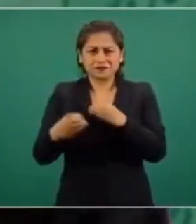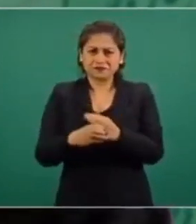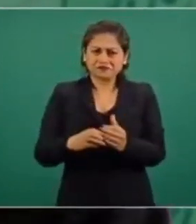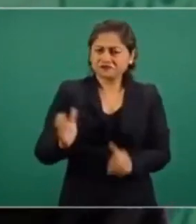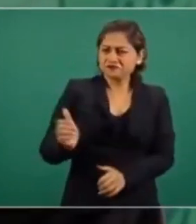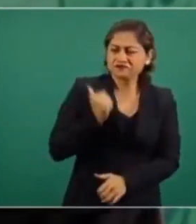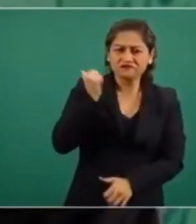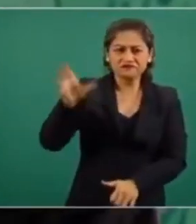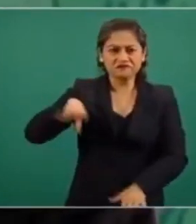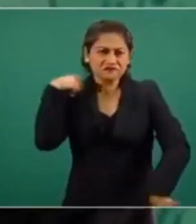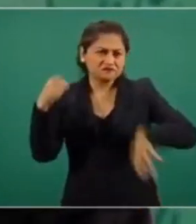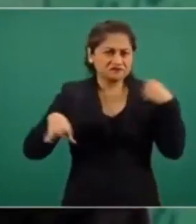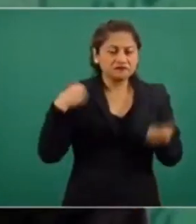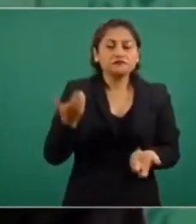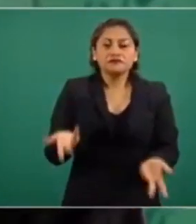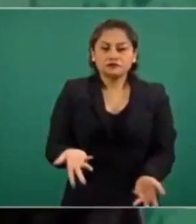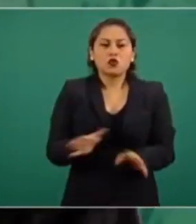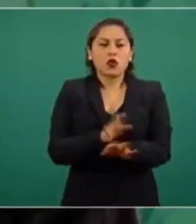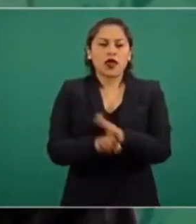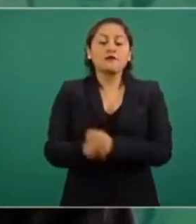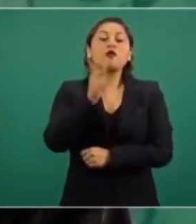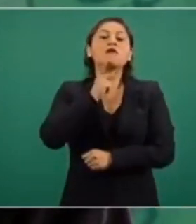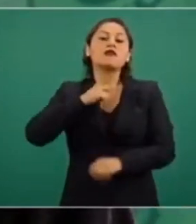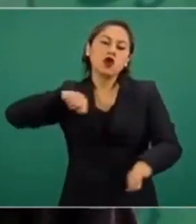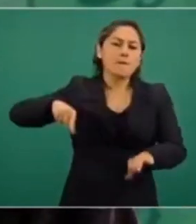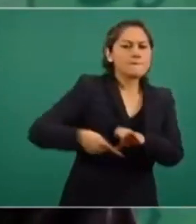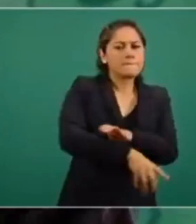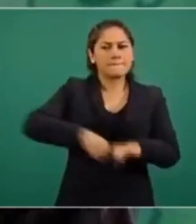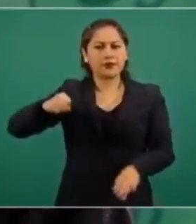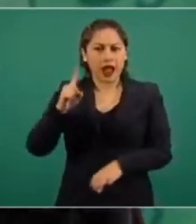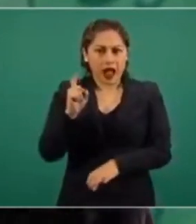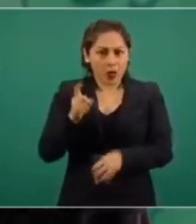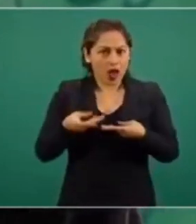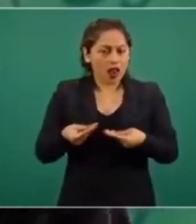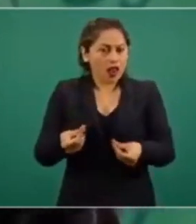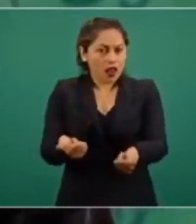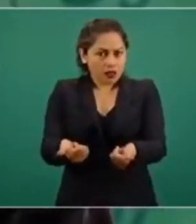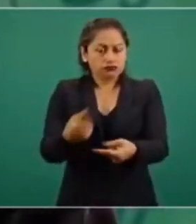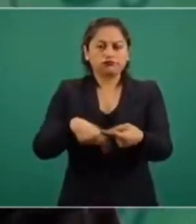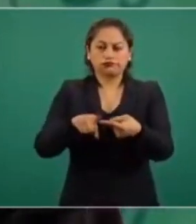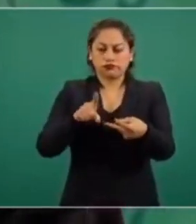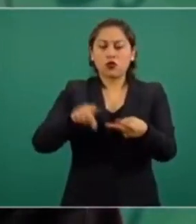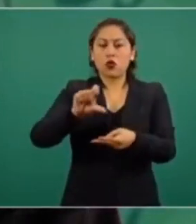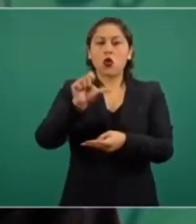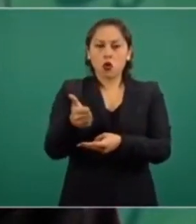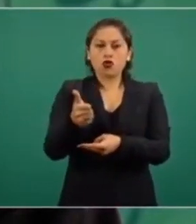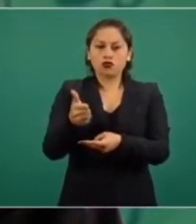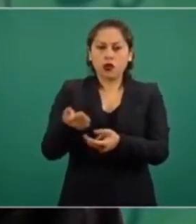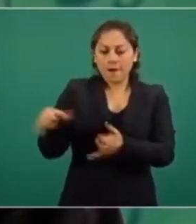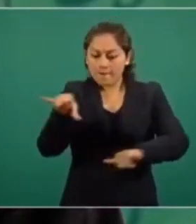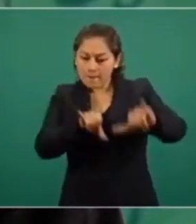para uso del fracking, la defensa de los transgénicos,